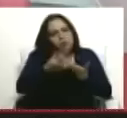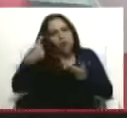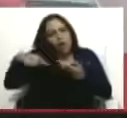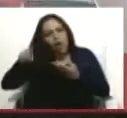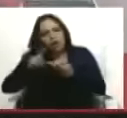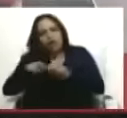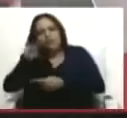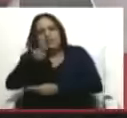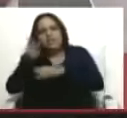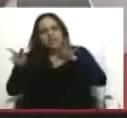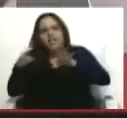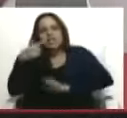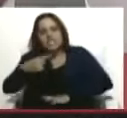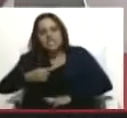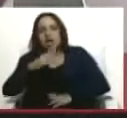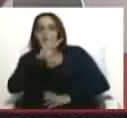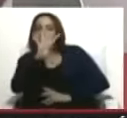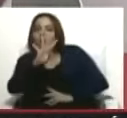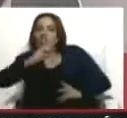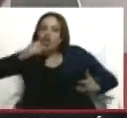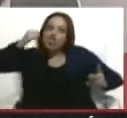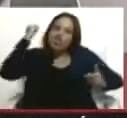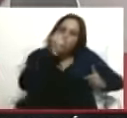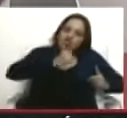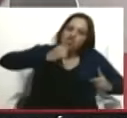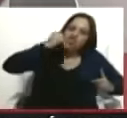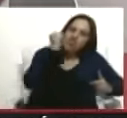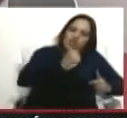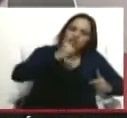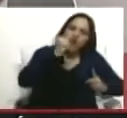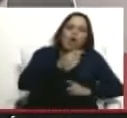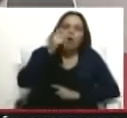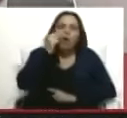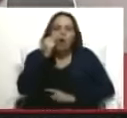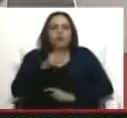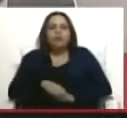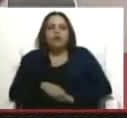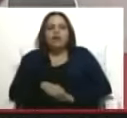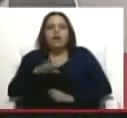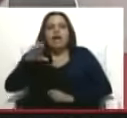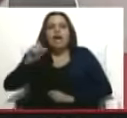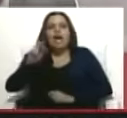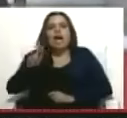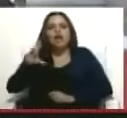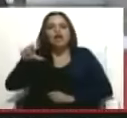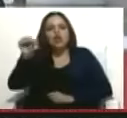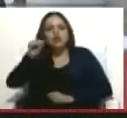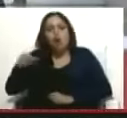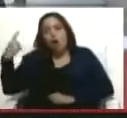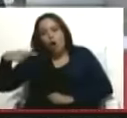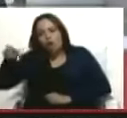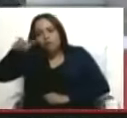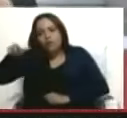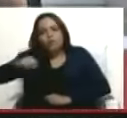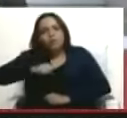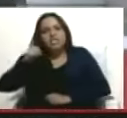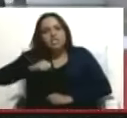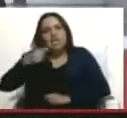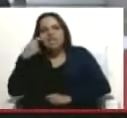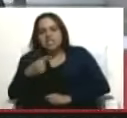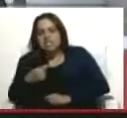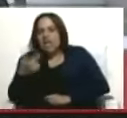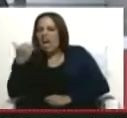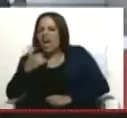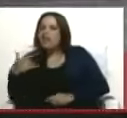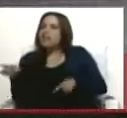cuatro puñaladas al cadáver de Molnar, porque lo asesoran para decir que debía tener más puñaladas porque era